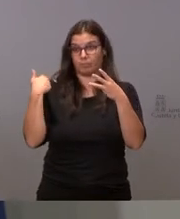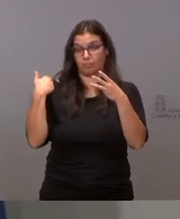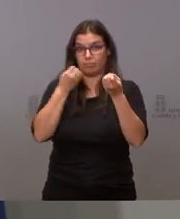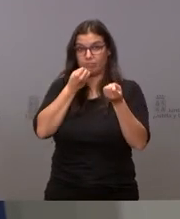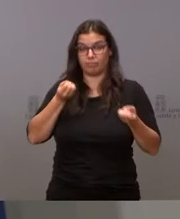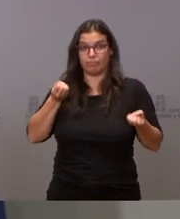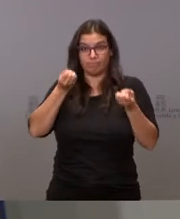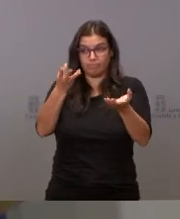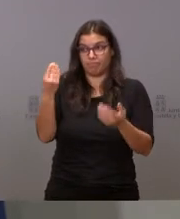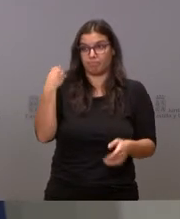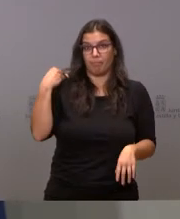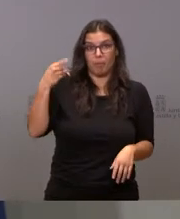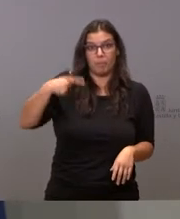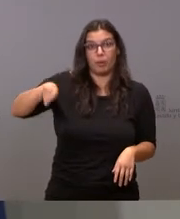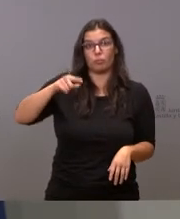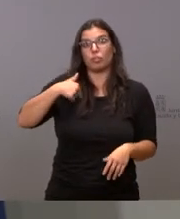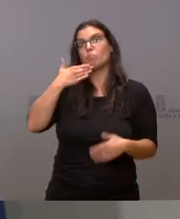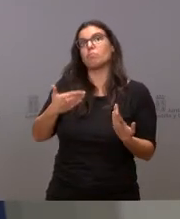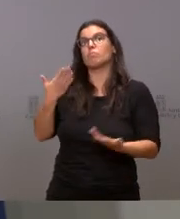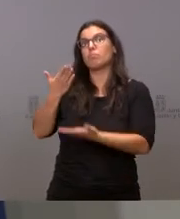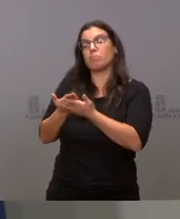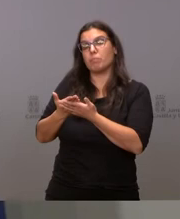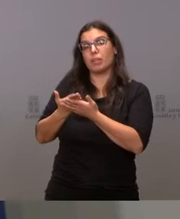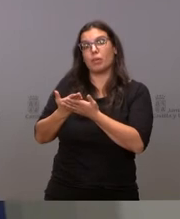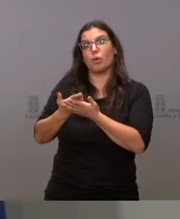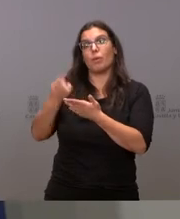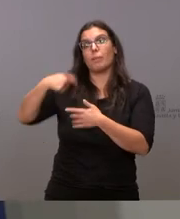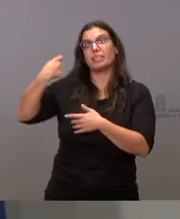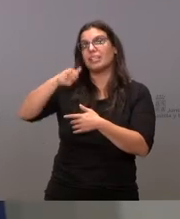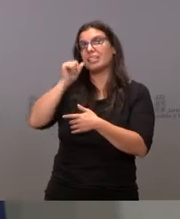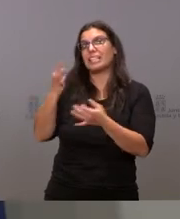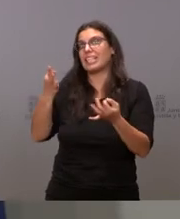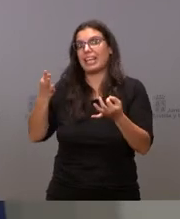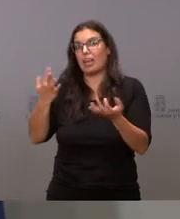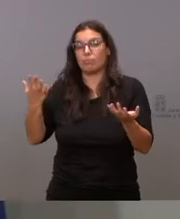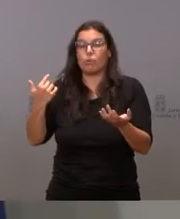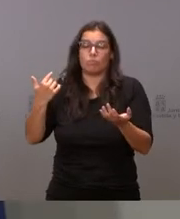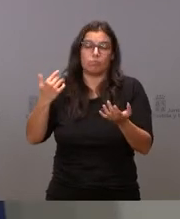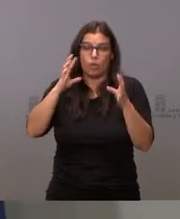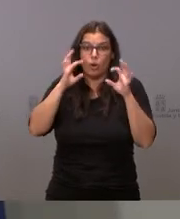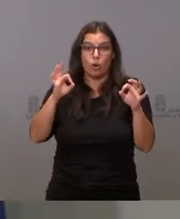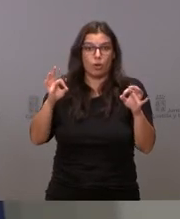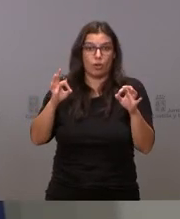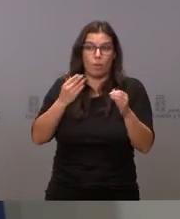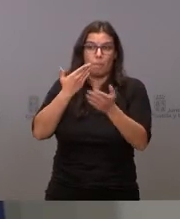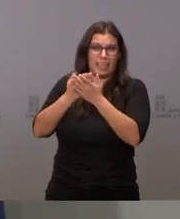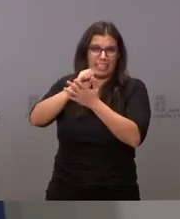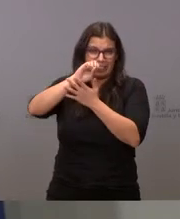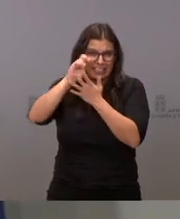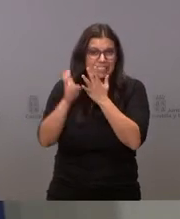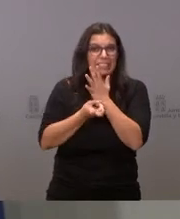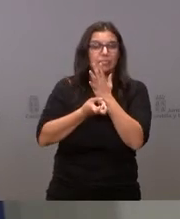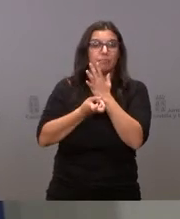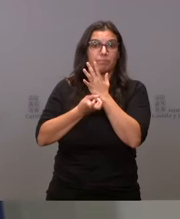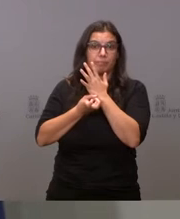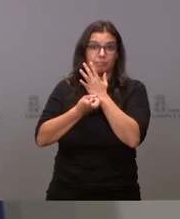ya cuando me han preguntado que le pediríamos al presidente Sánchez pues naturalmente entre las cosas que le pediríamos y que yo